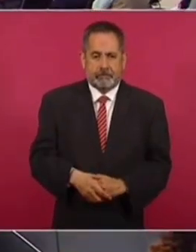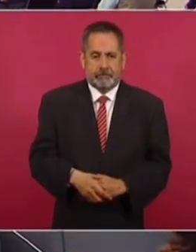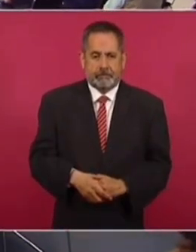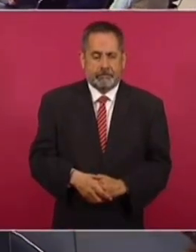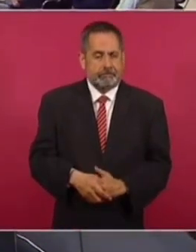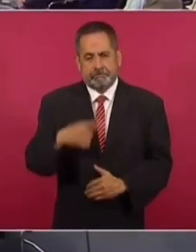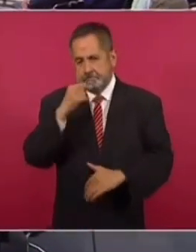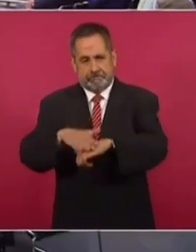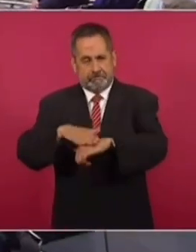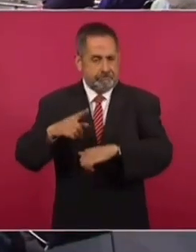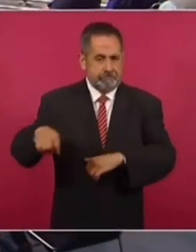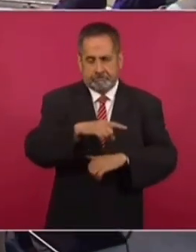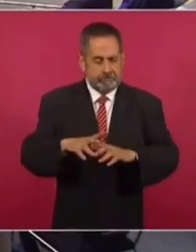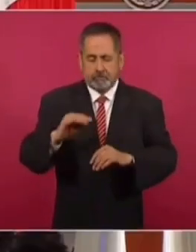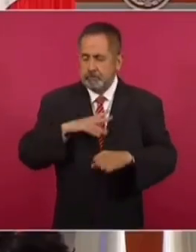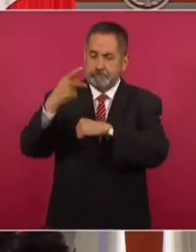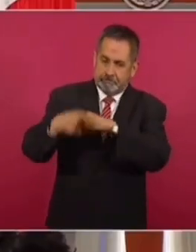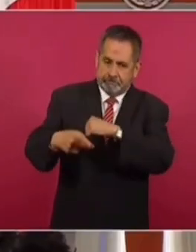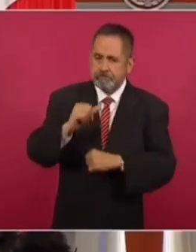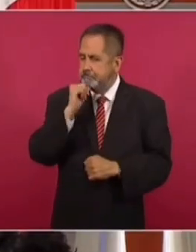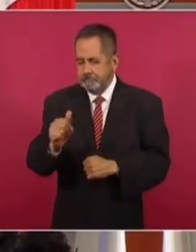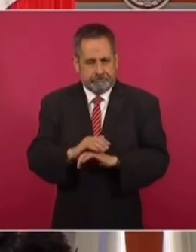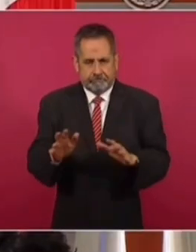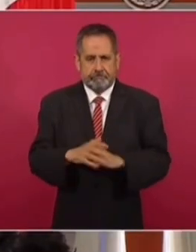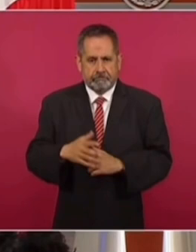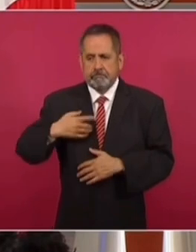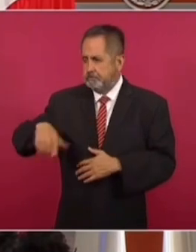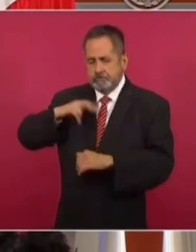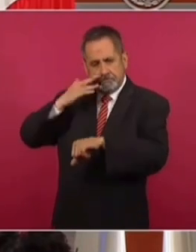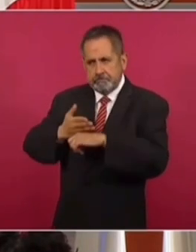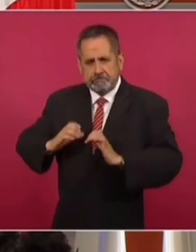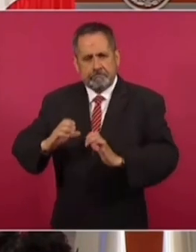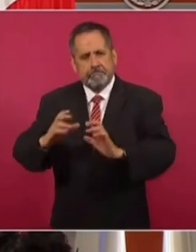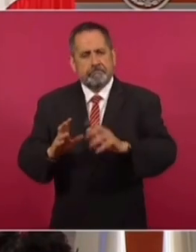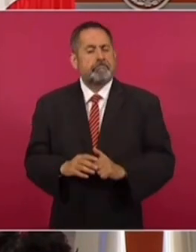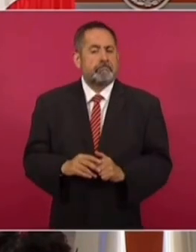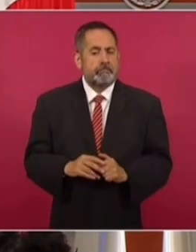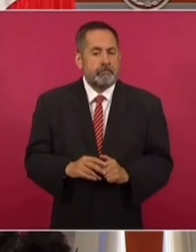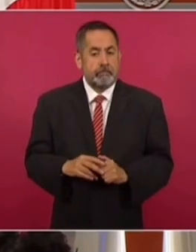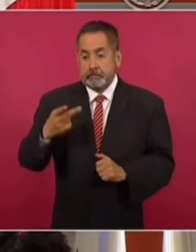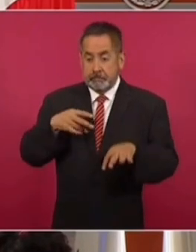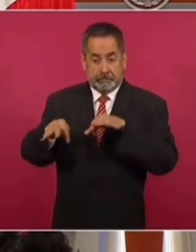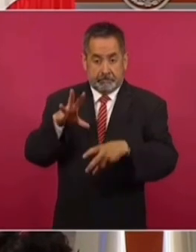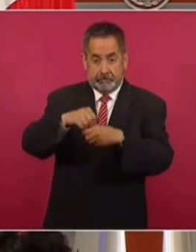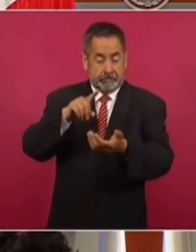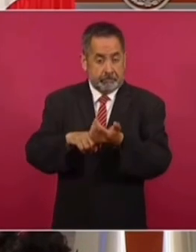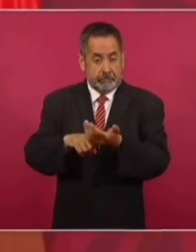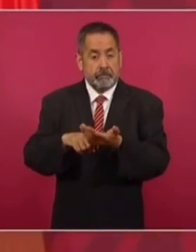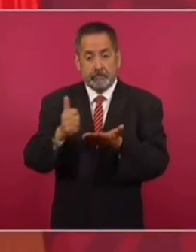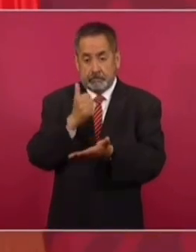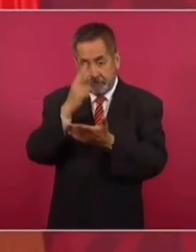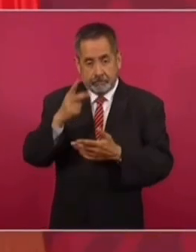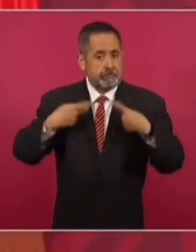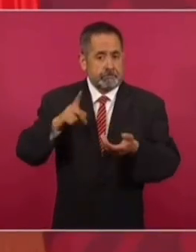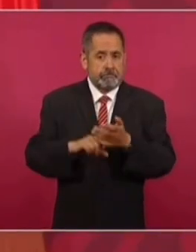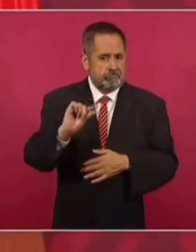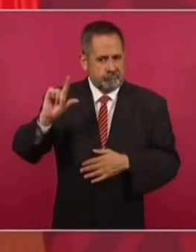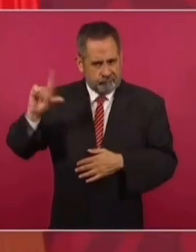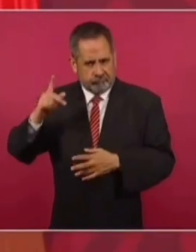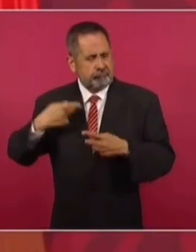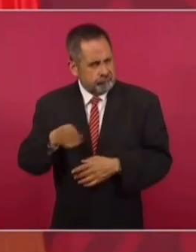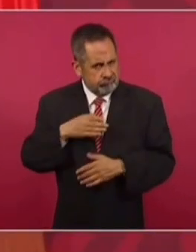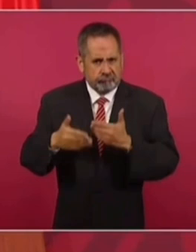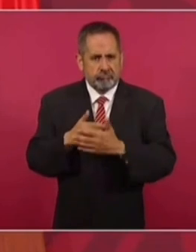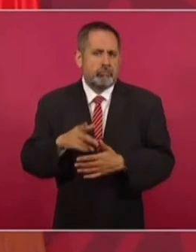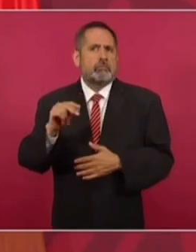Pues decirle a la gente, no hay peligro, somos responsables. Y todo el personal que trabaja en la aviación, la gente profesional, gente